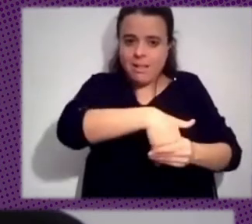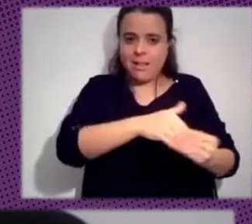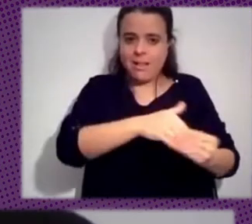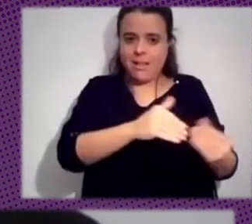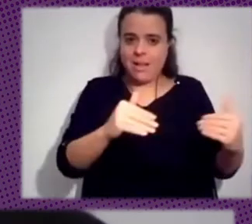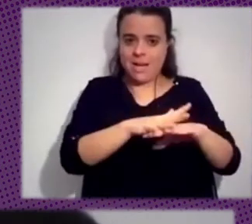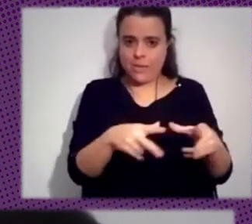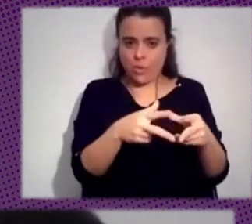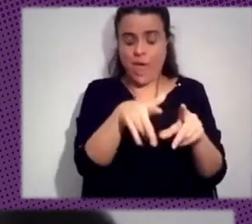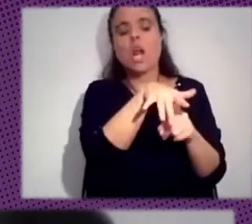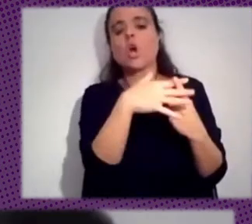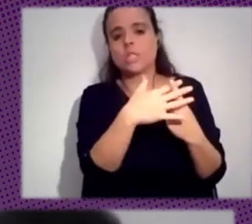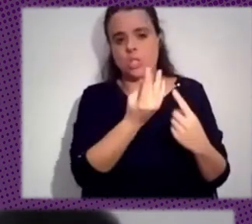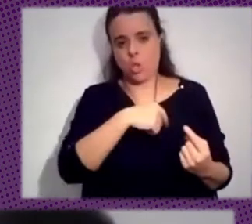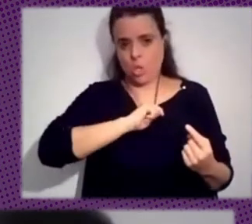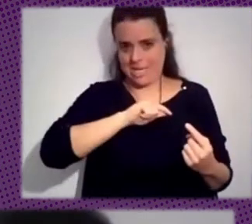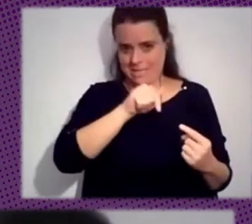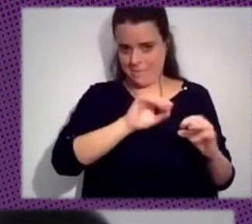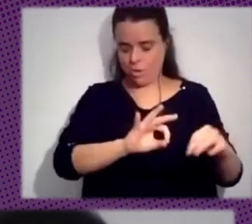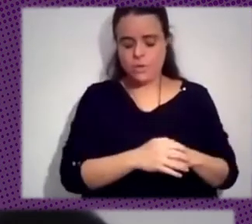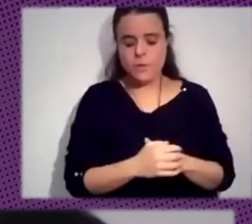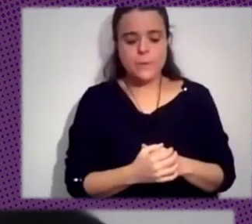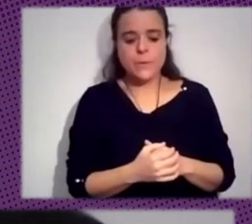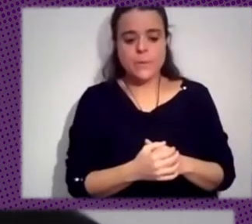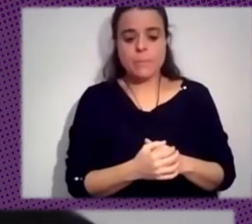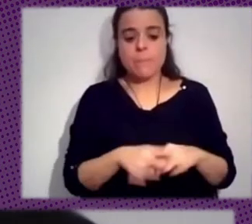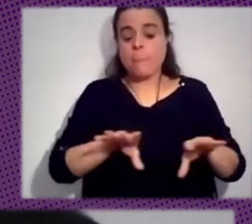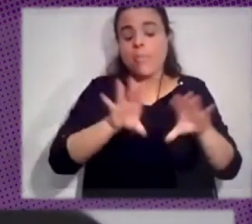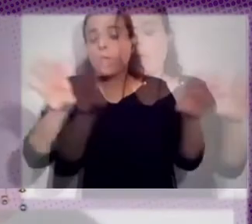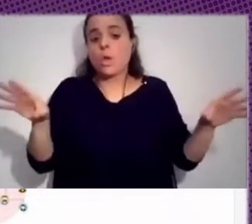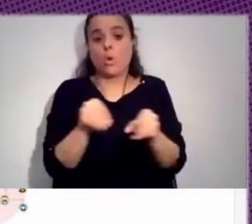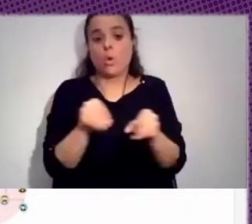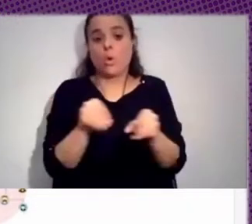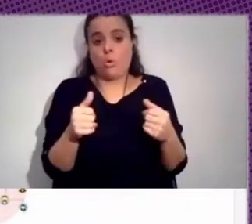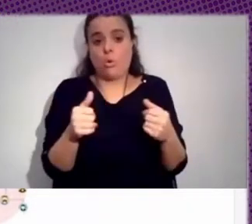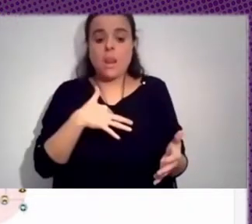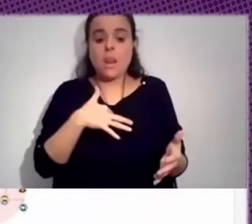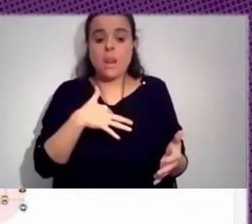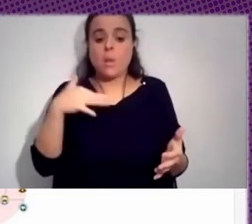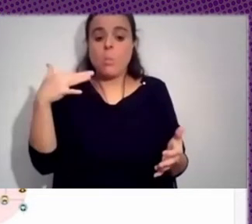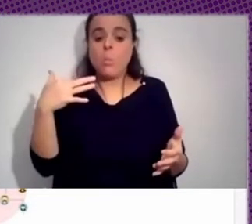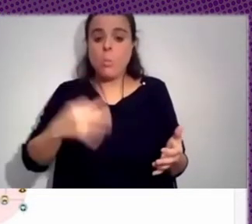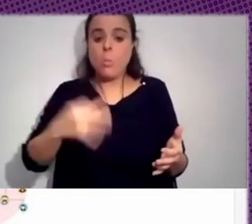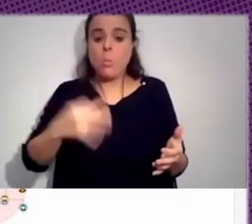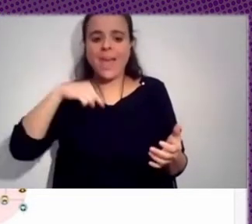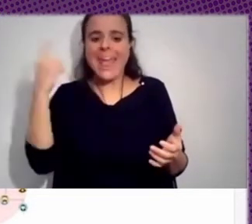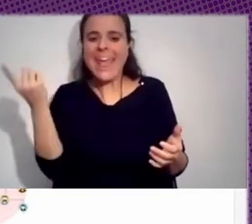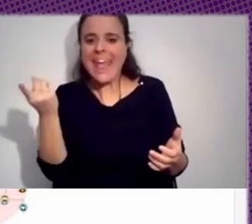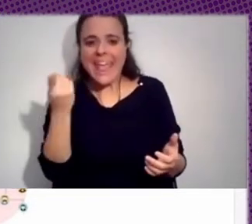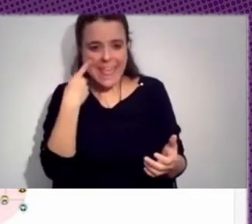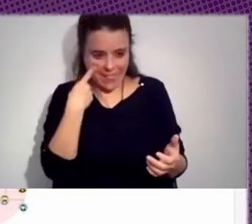español y un poco la conclusión fue que se podía identificar nítidamente